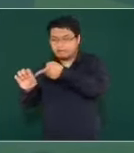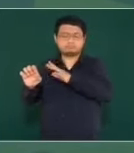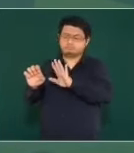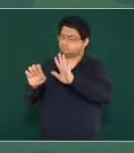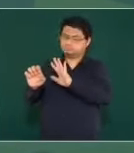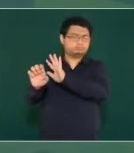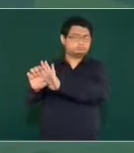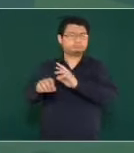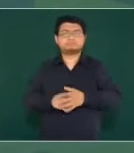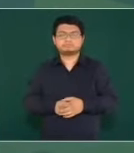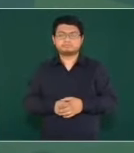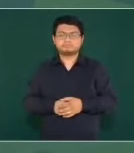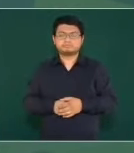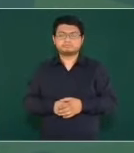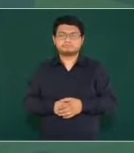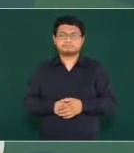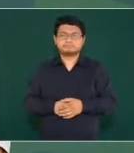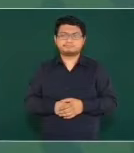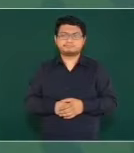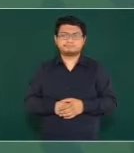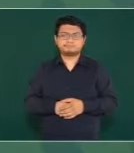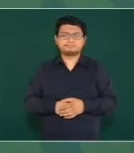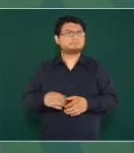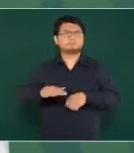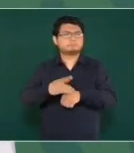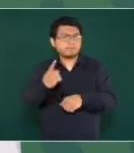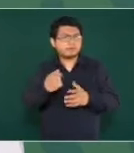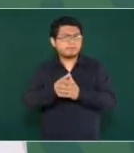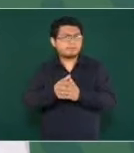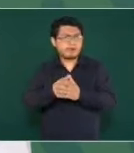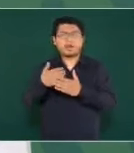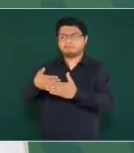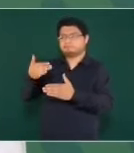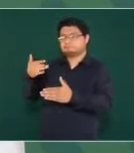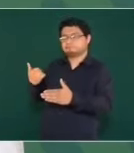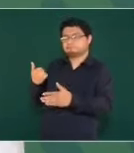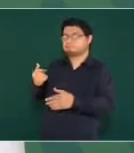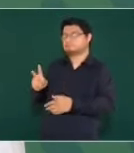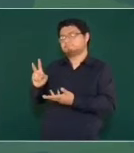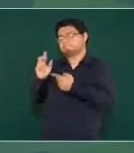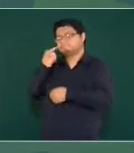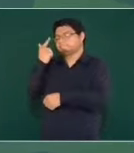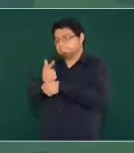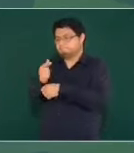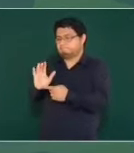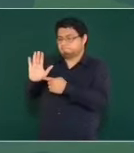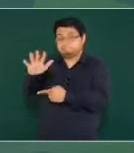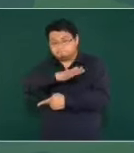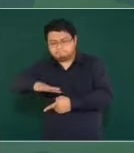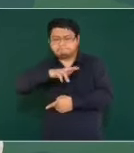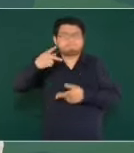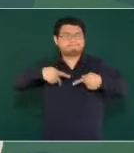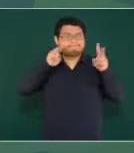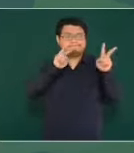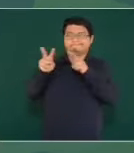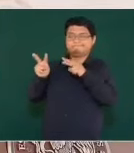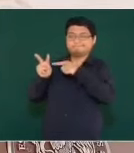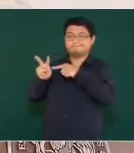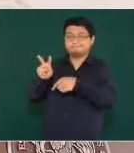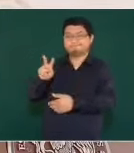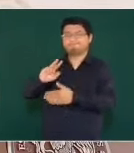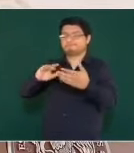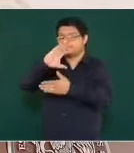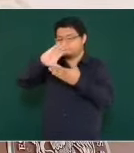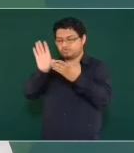porque de manera evidente, notoria, pública, está violando la